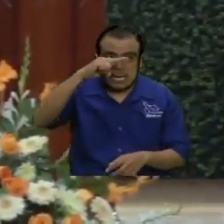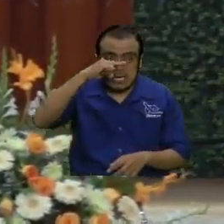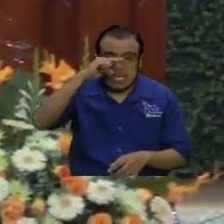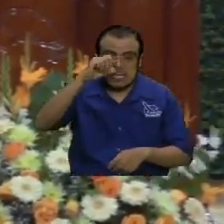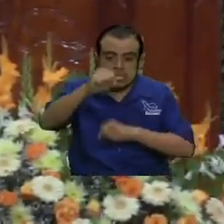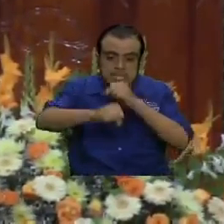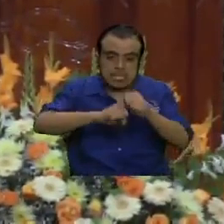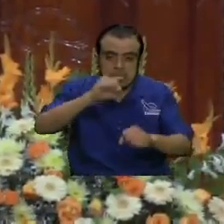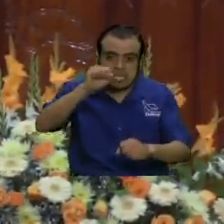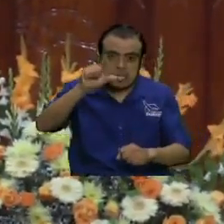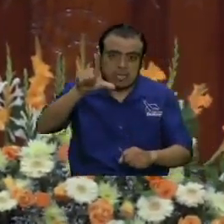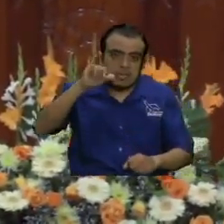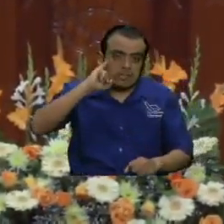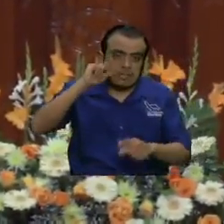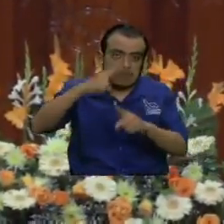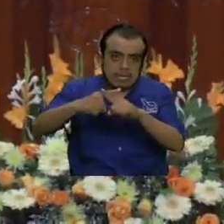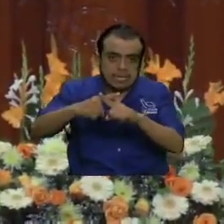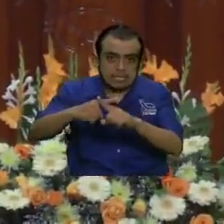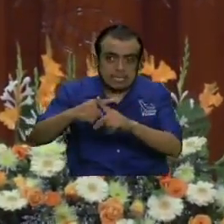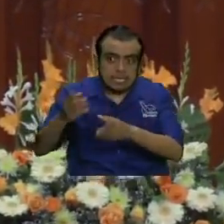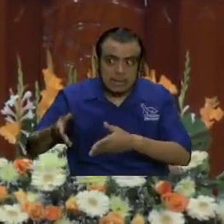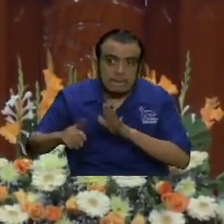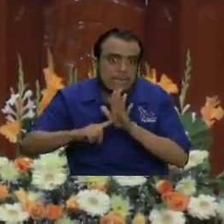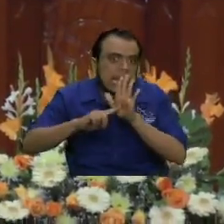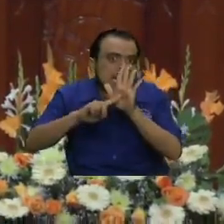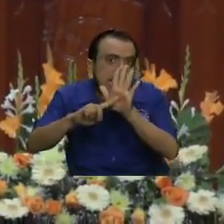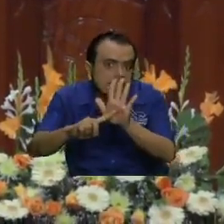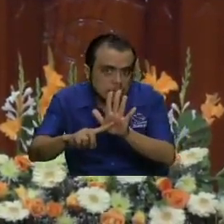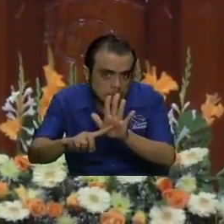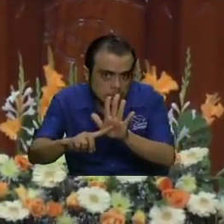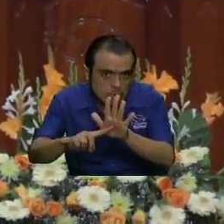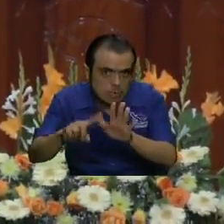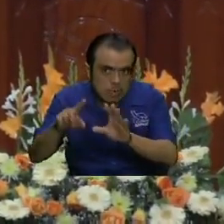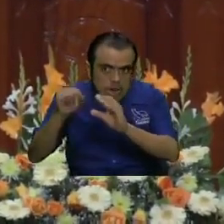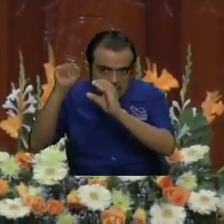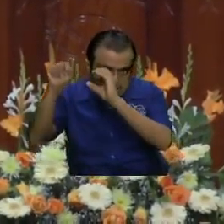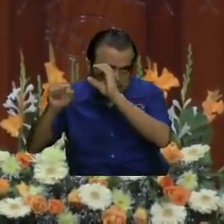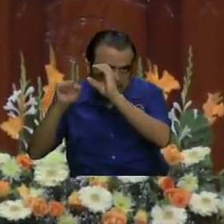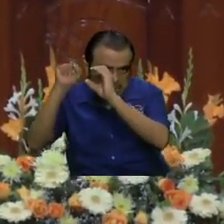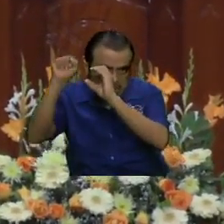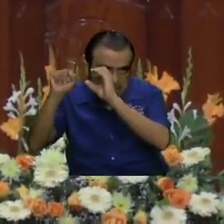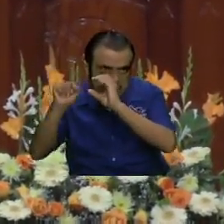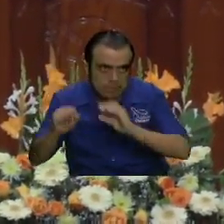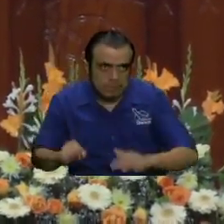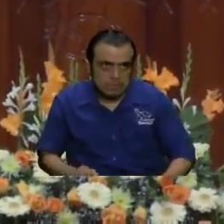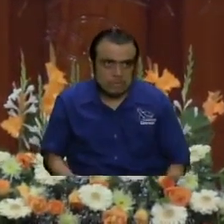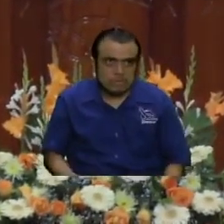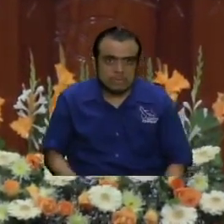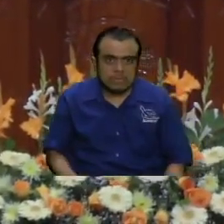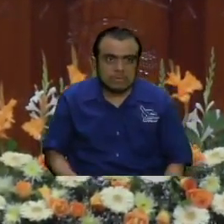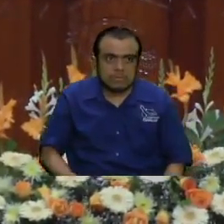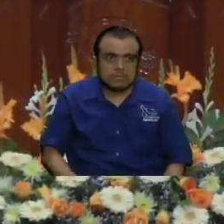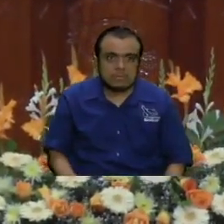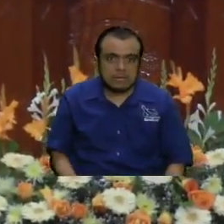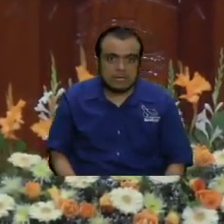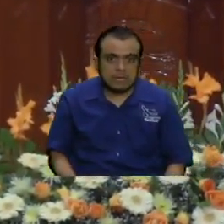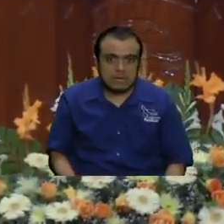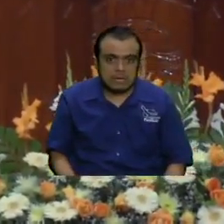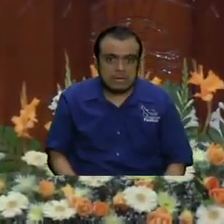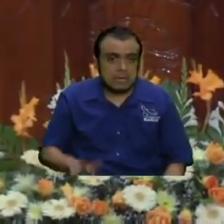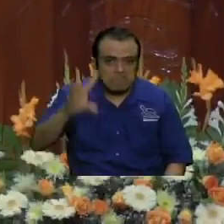porque Netflix acaba de sacar una película en donde ya anda un montón de gente bien brava que quieren cancelar su suscripción a Netflix